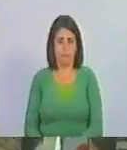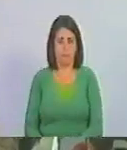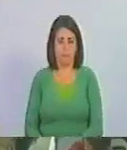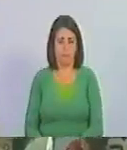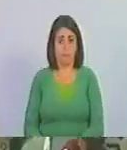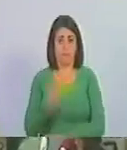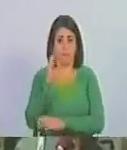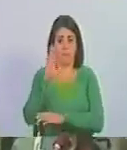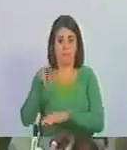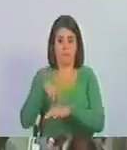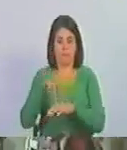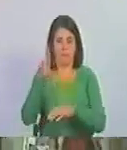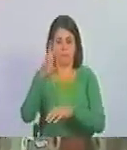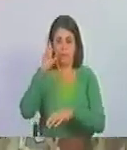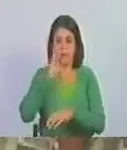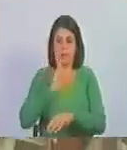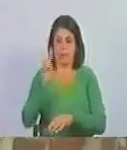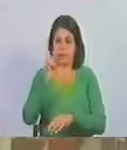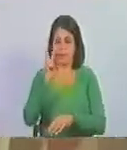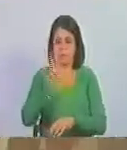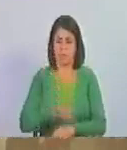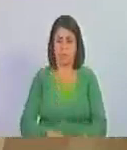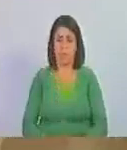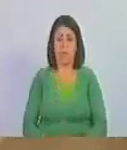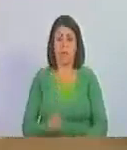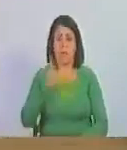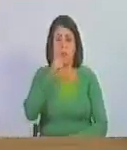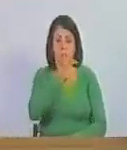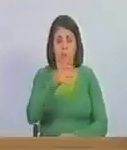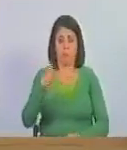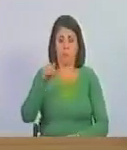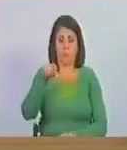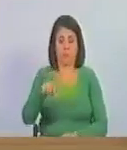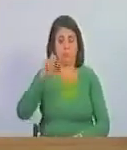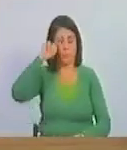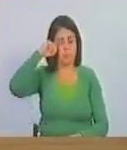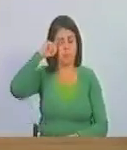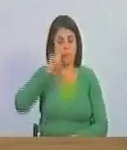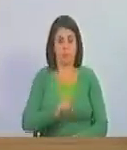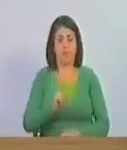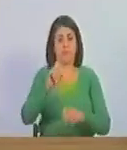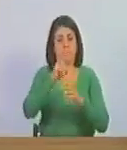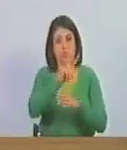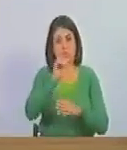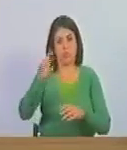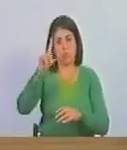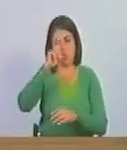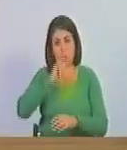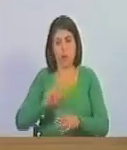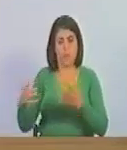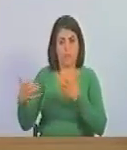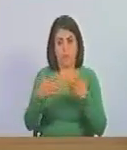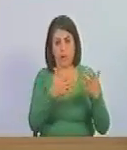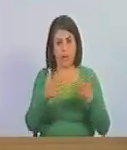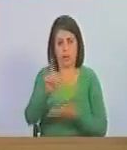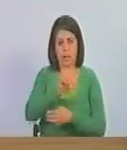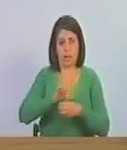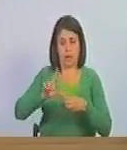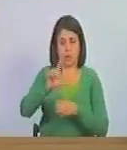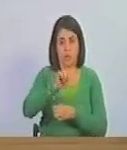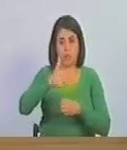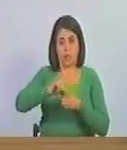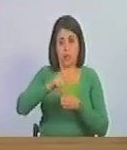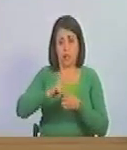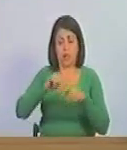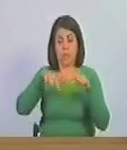asamblea nacional de la república bolivariana de Venezuela acuerdo en conmemoración del bicentenario de la batalla naval del lago de